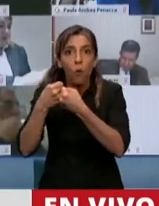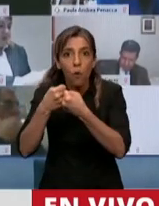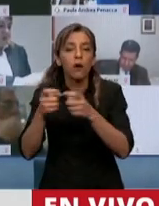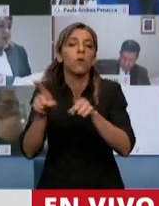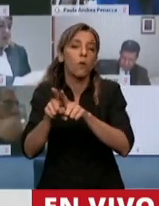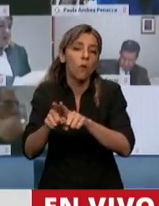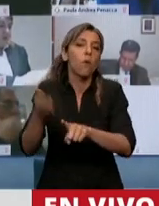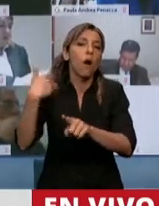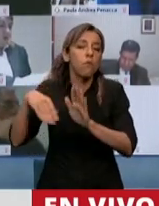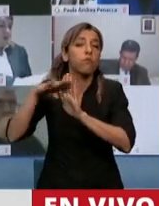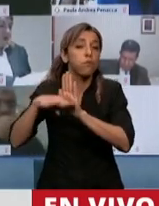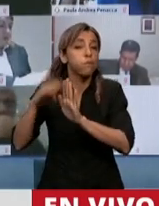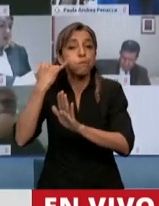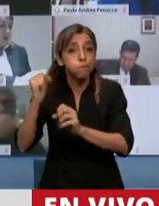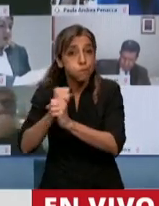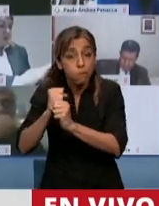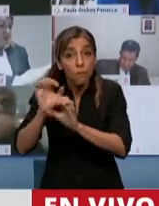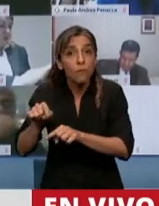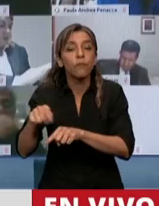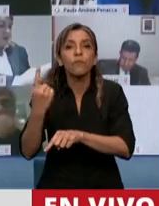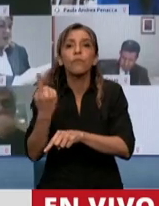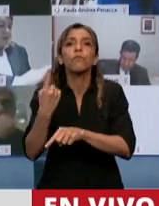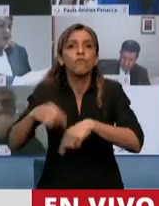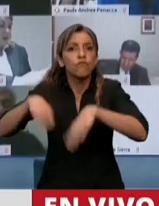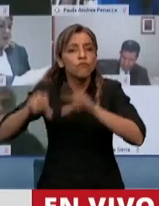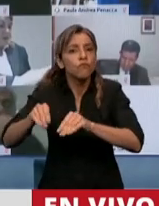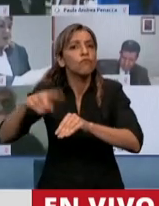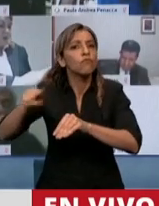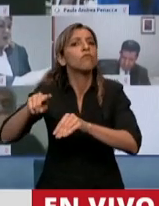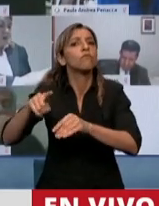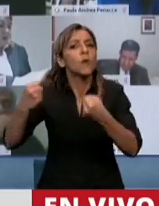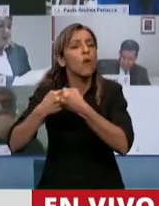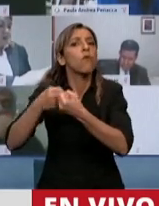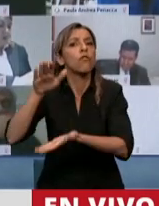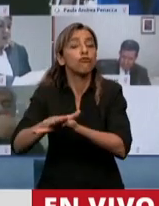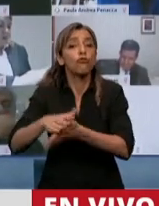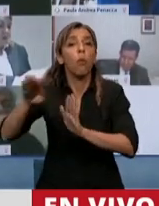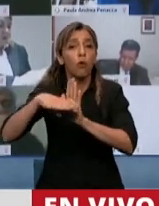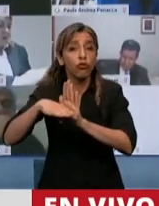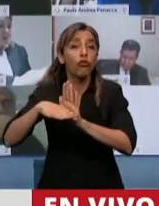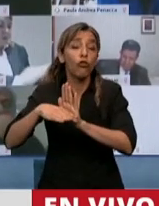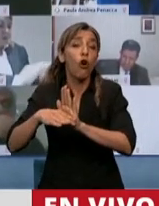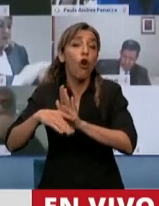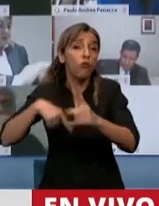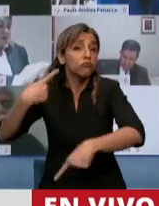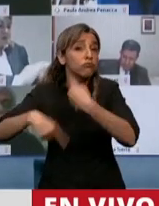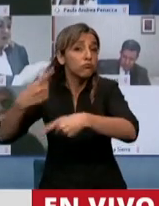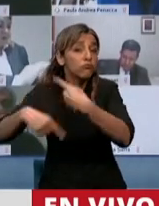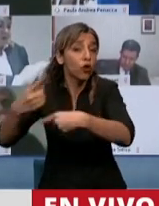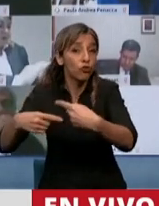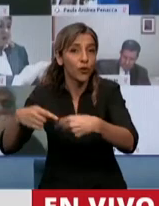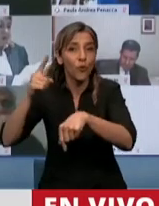que aprobamos hace ya varios meses, la extensión y la nueva modalidad de ese protocolo. De lo contrario, Presidente,